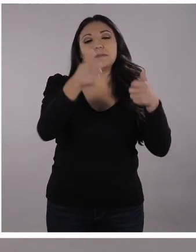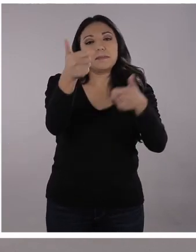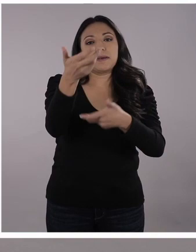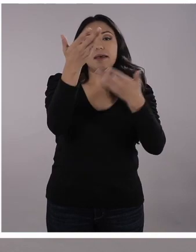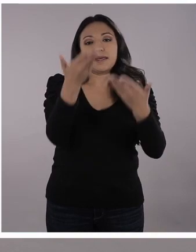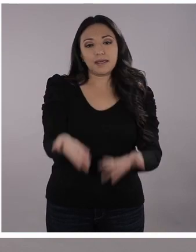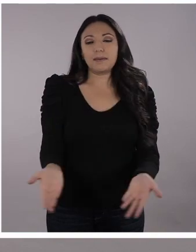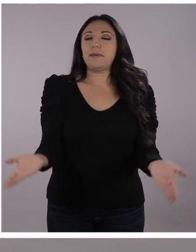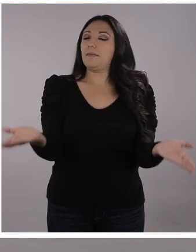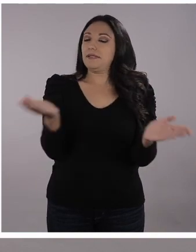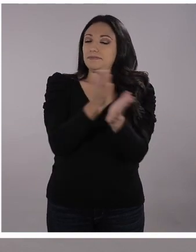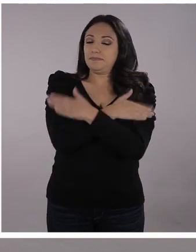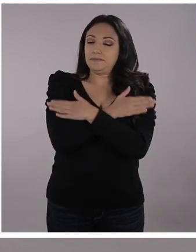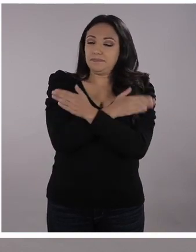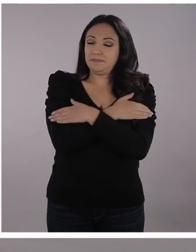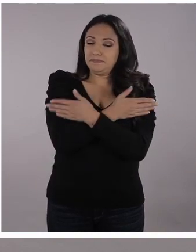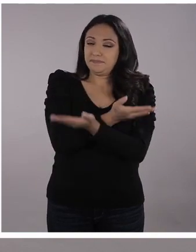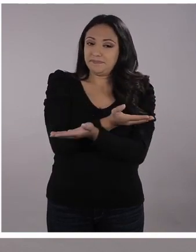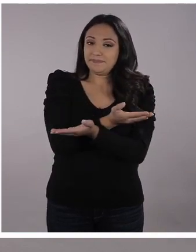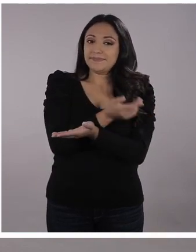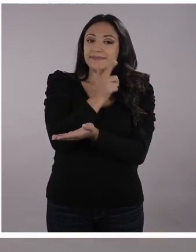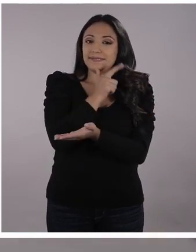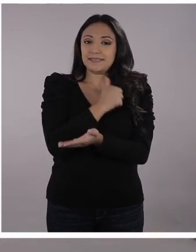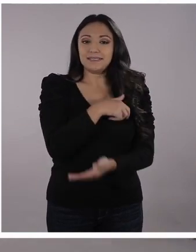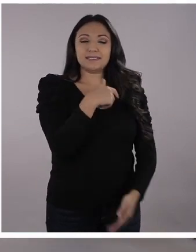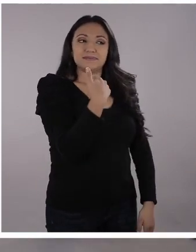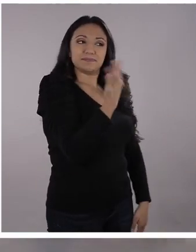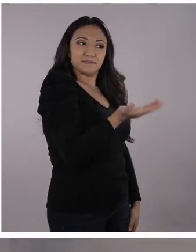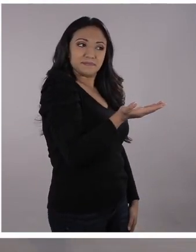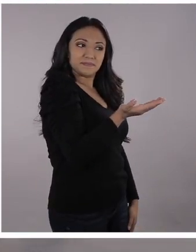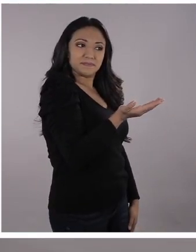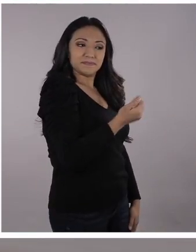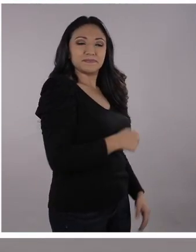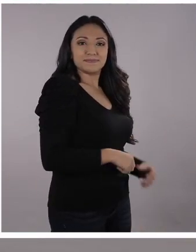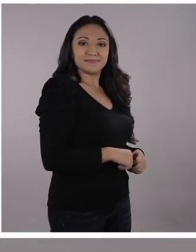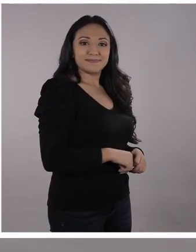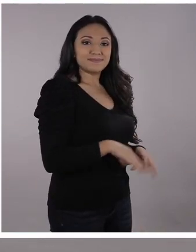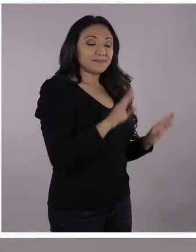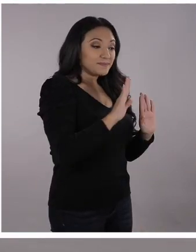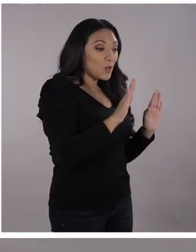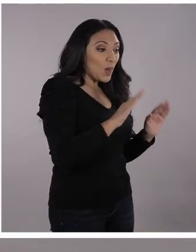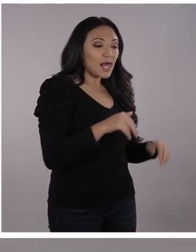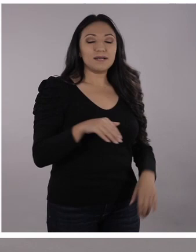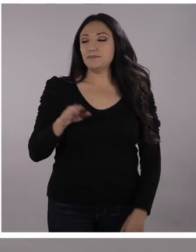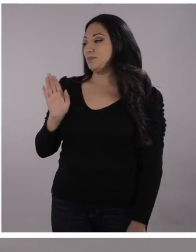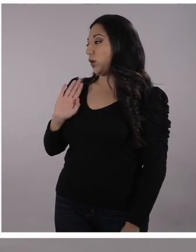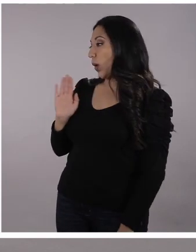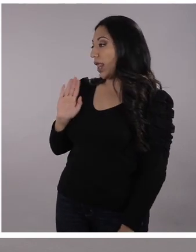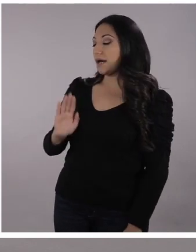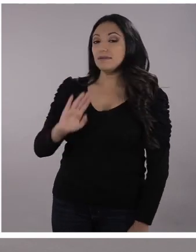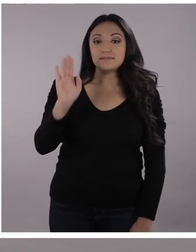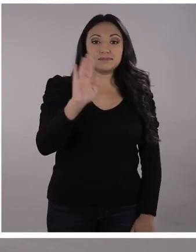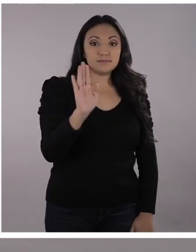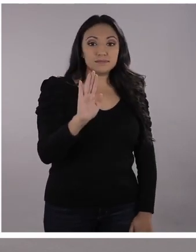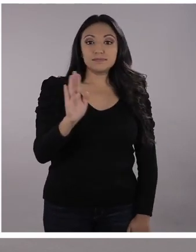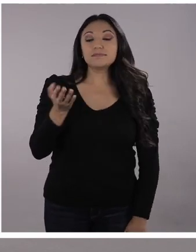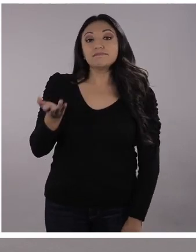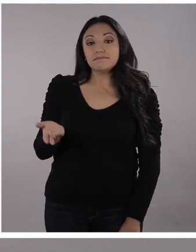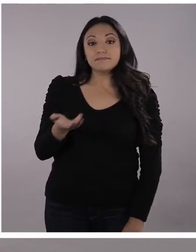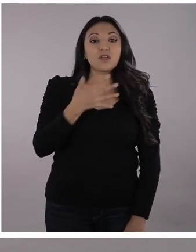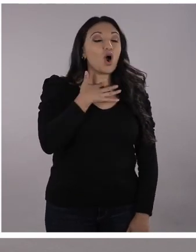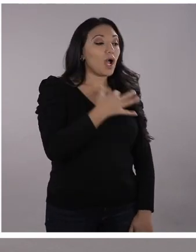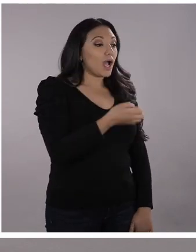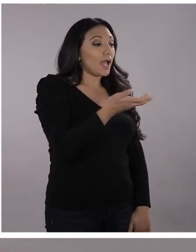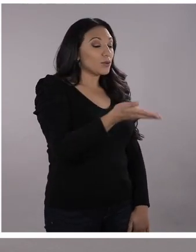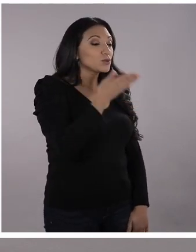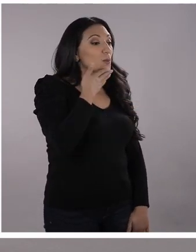darle la cordial bienvenida a la profe Gaby. Hola Gaby, ¿cómo estás? Hola muy bien, gracias. Qué gusto verte nuevamente, estoy